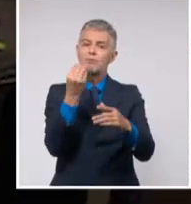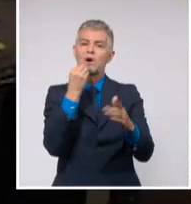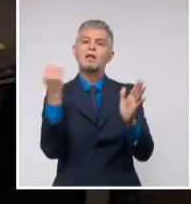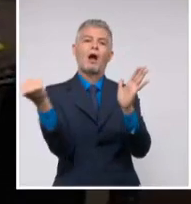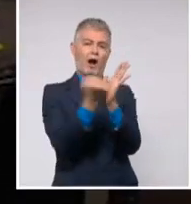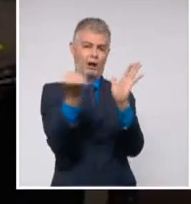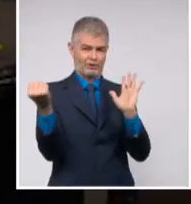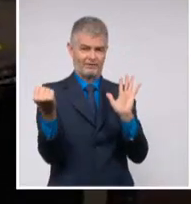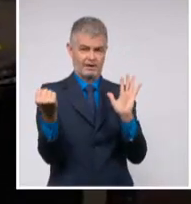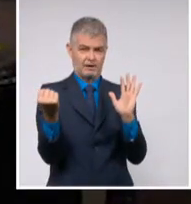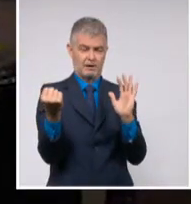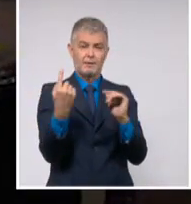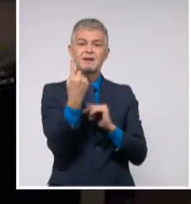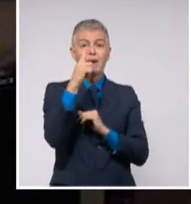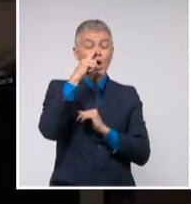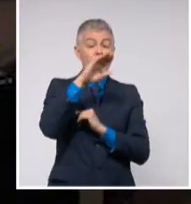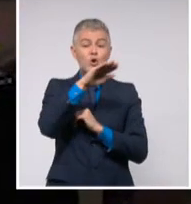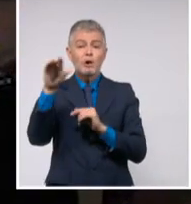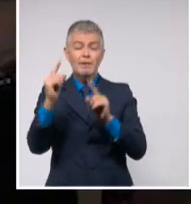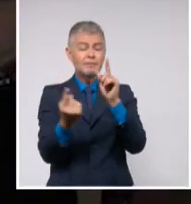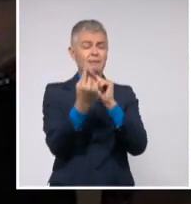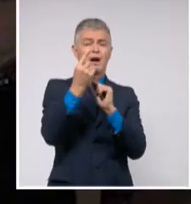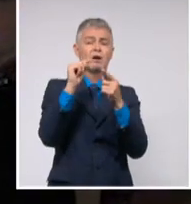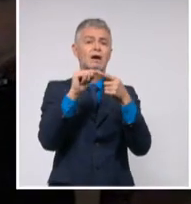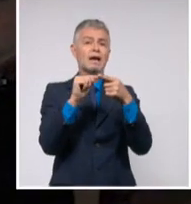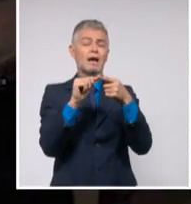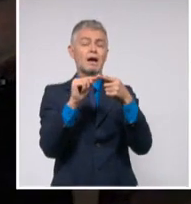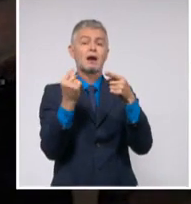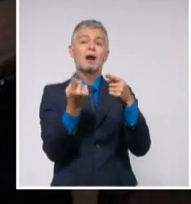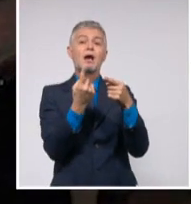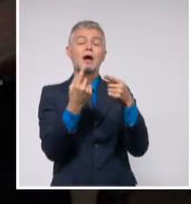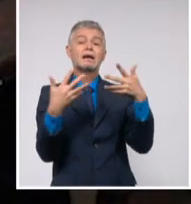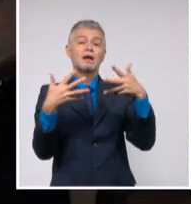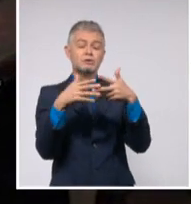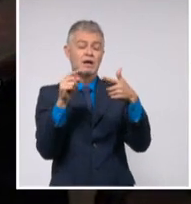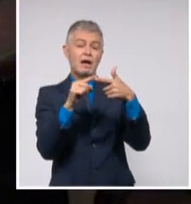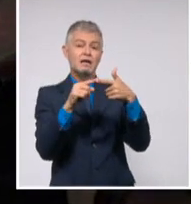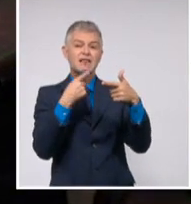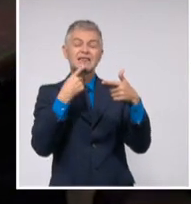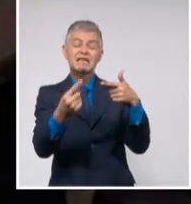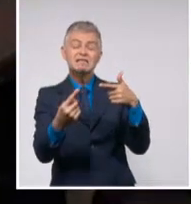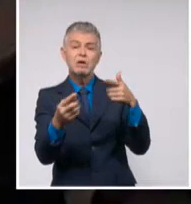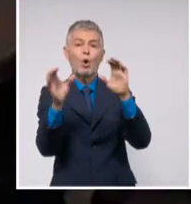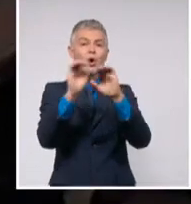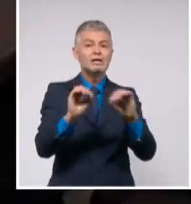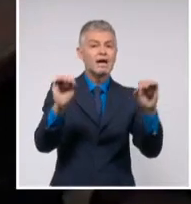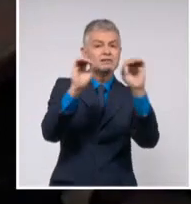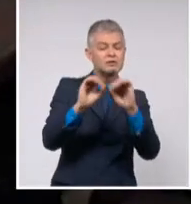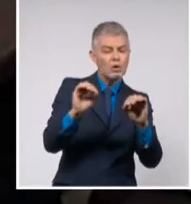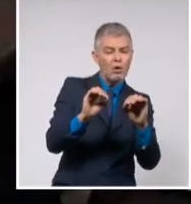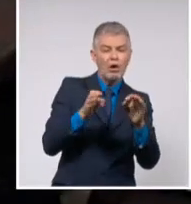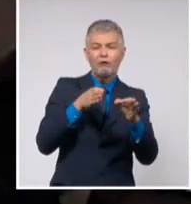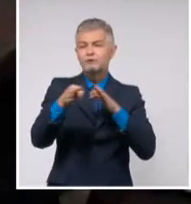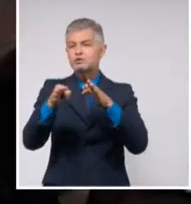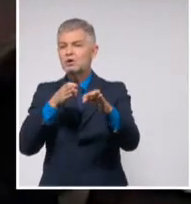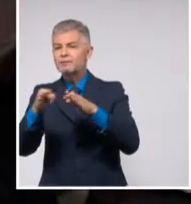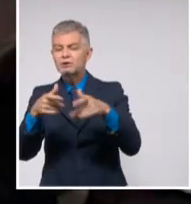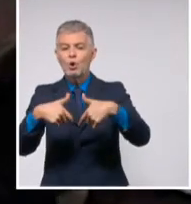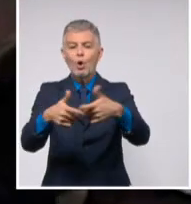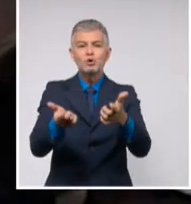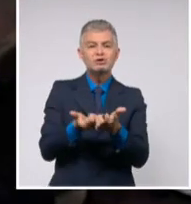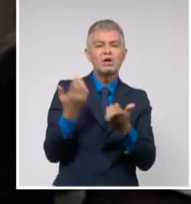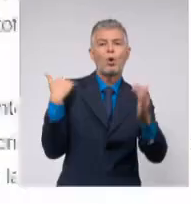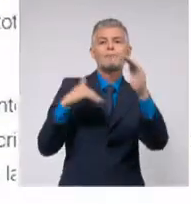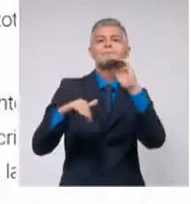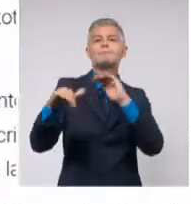La primera norma presentada, consecuente con la nueva Carta Magna, establece la organización y funcionamiento del Consejo de Ministros